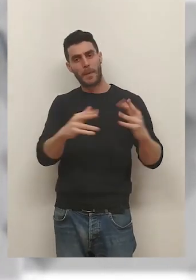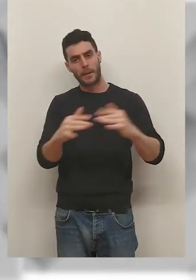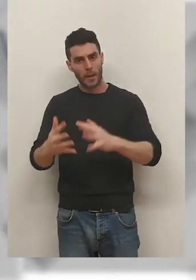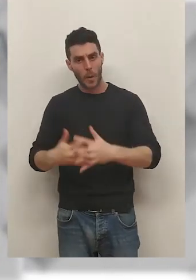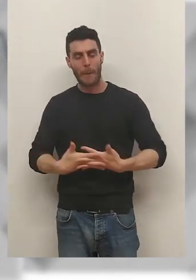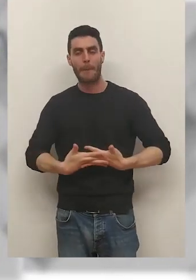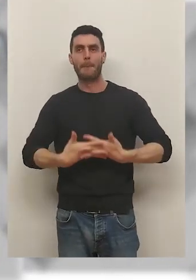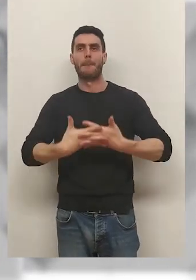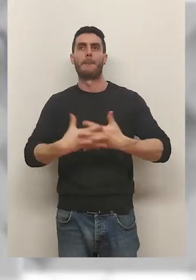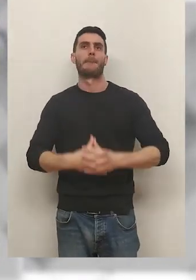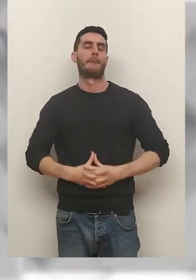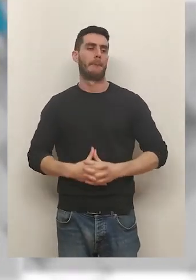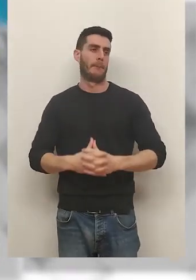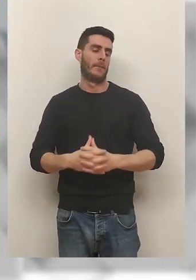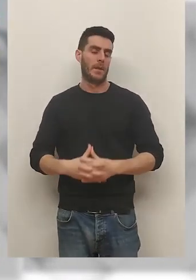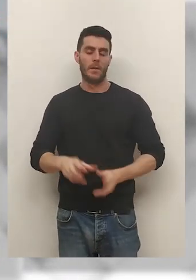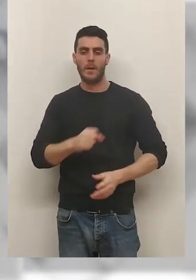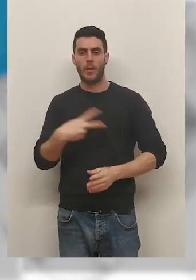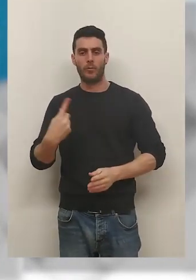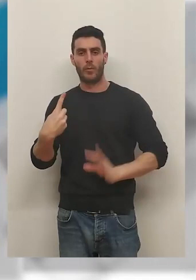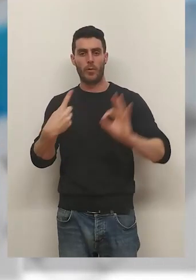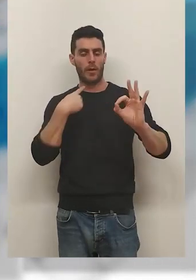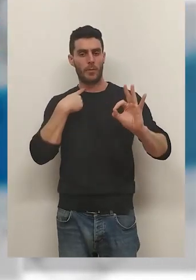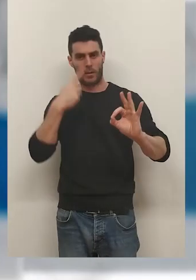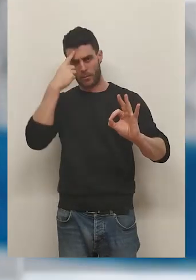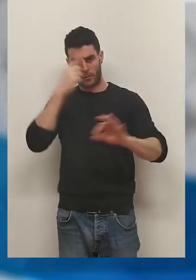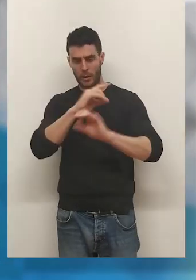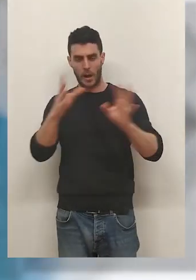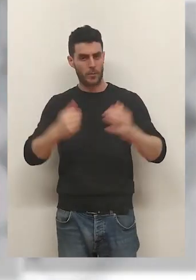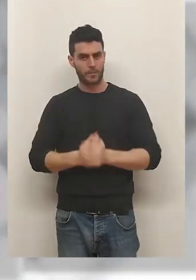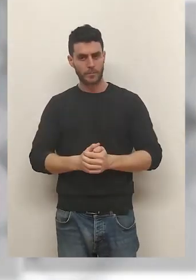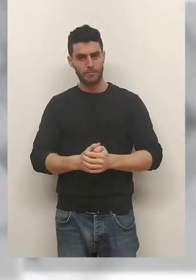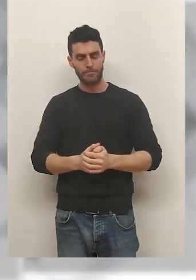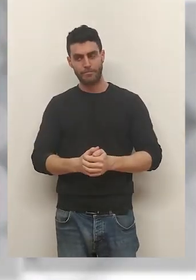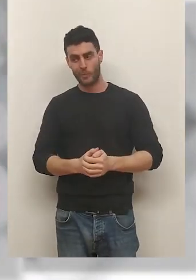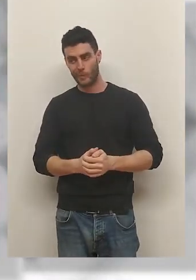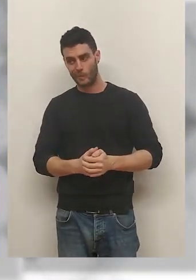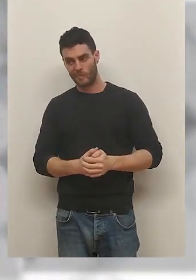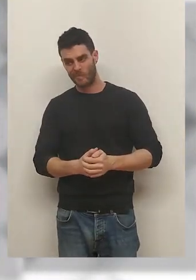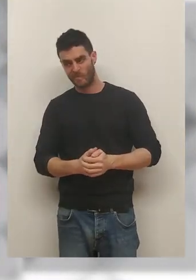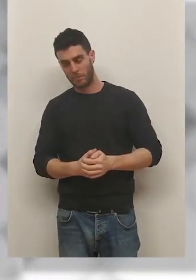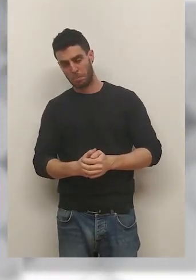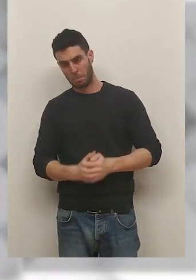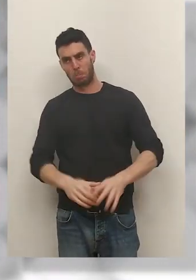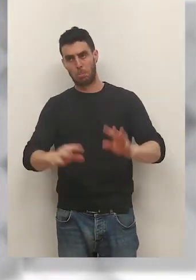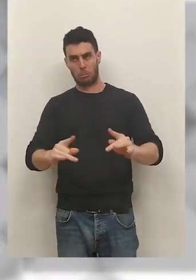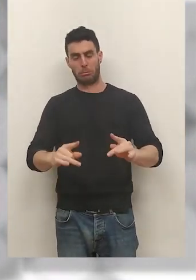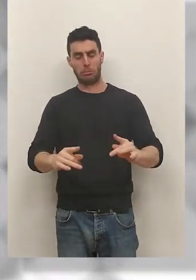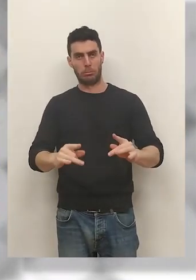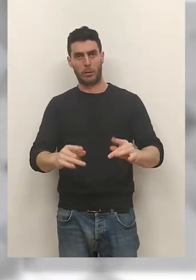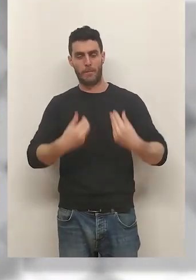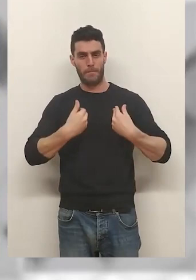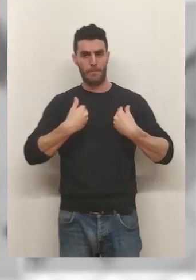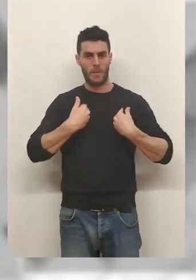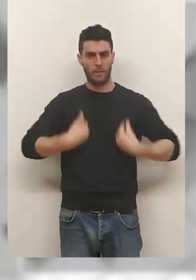el resultado, pues bueno, lo tenemos clarísimo. A ver, físico, sí, las dos cosas sí,